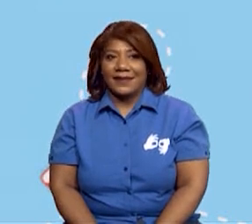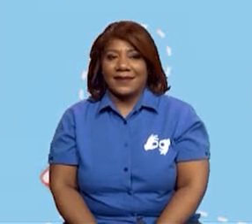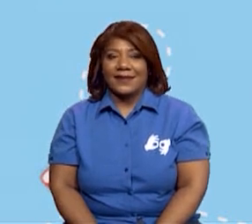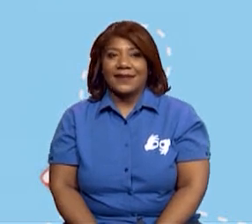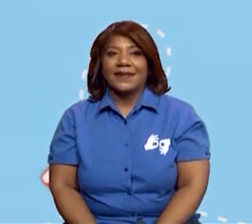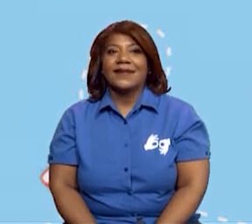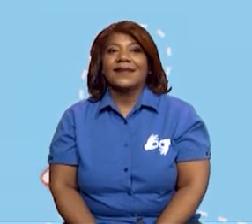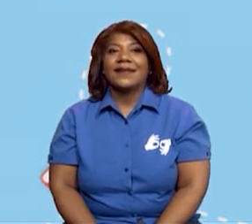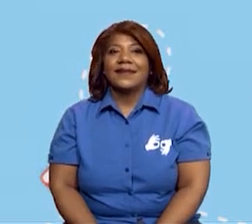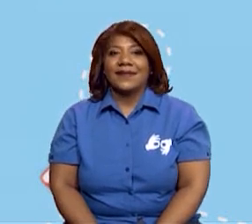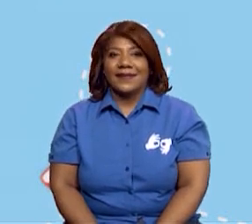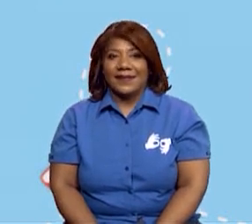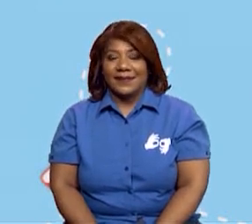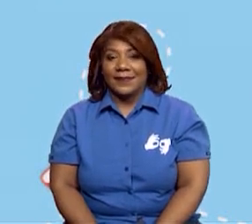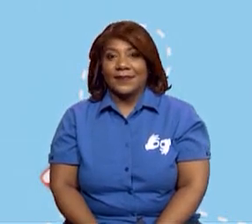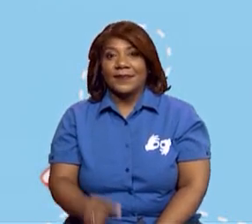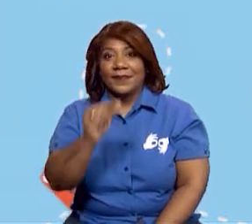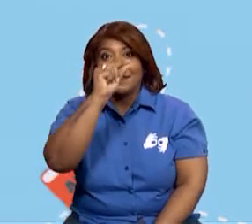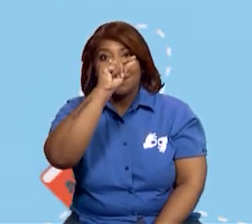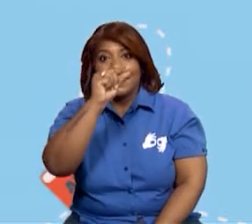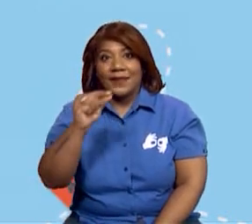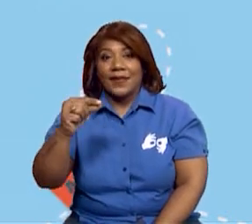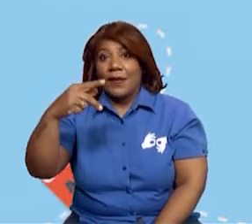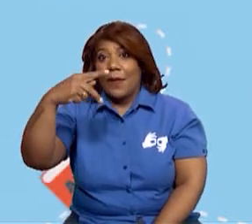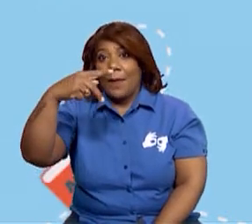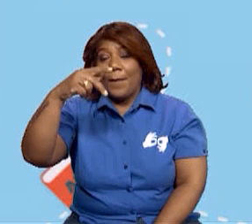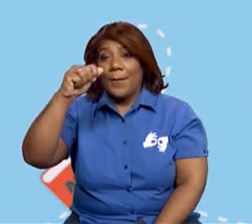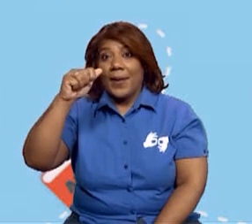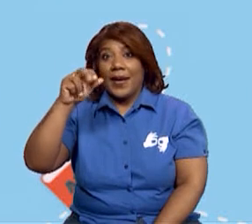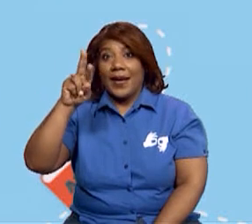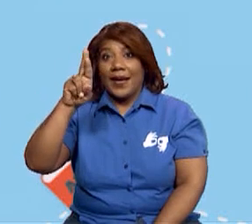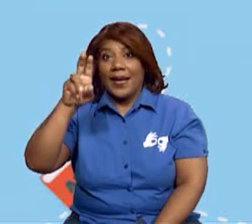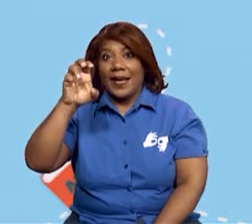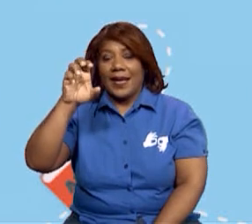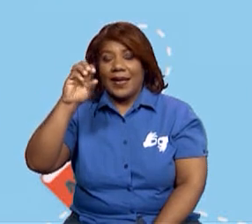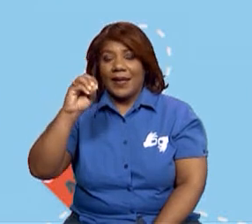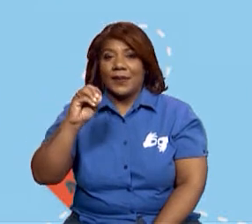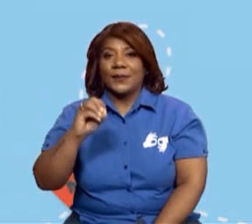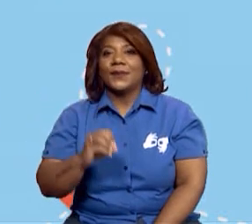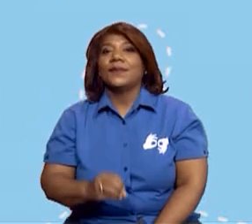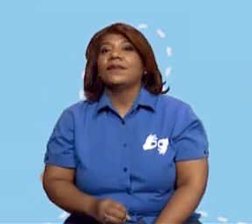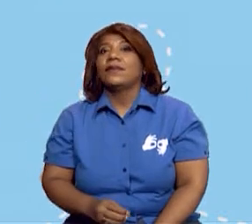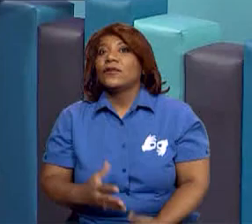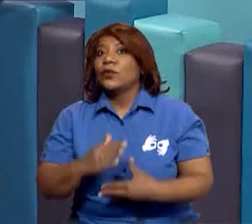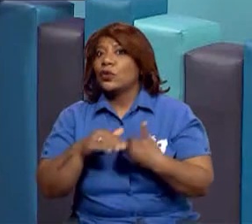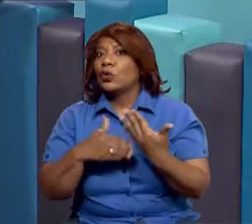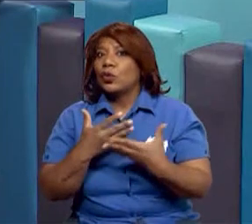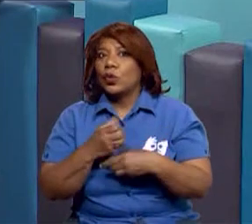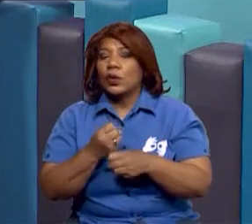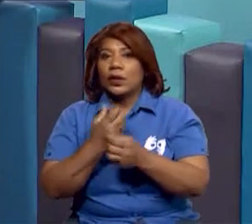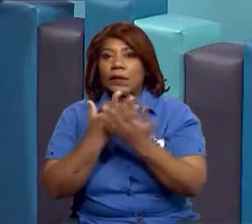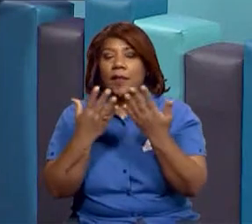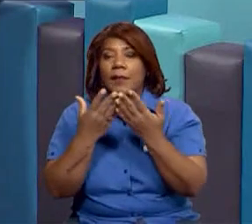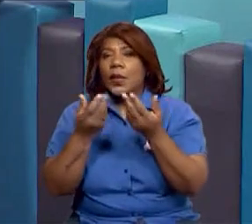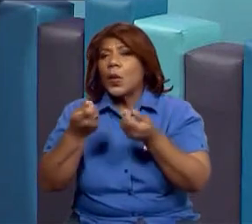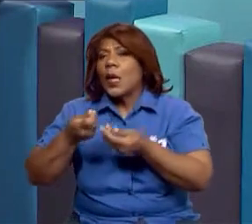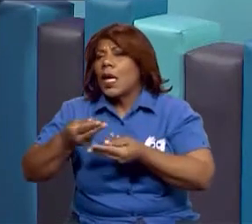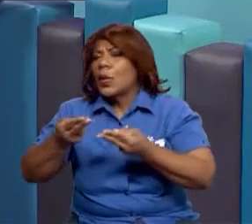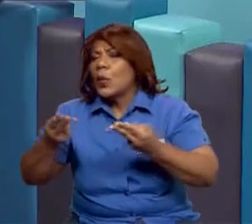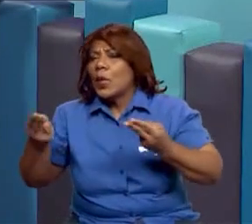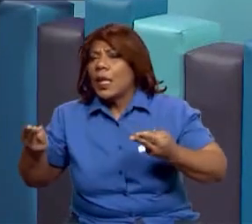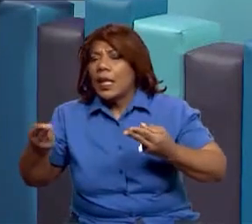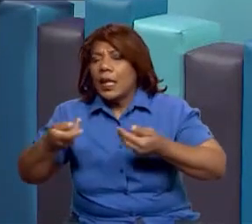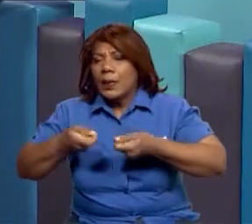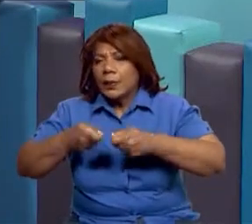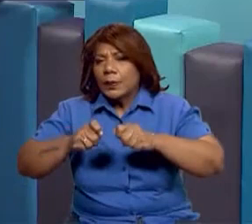Entonces, hacemos una línea, producción a mano con instrumentos sencillos. ¿Verdad? Recordamos,